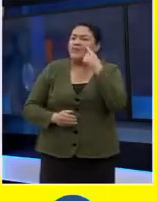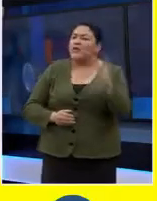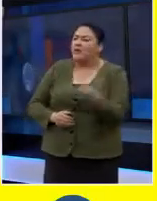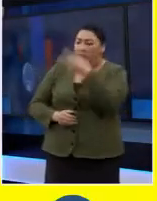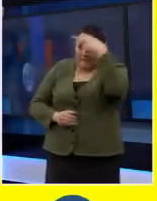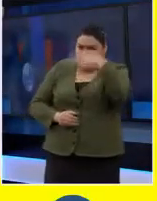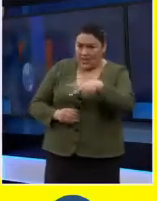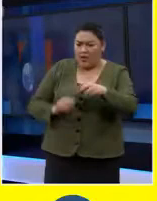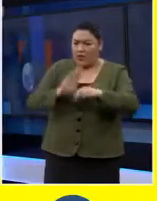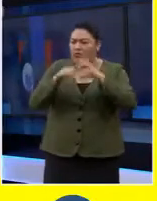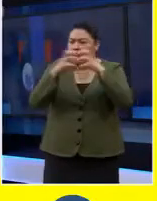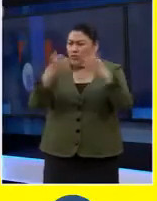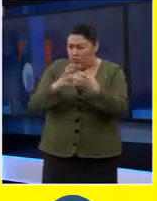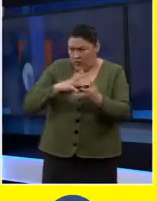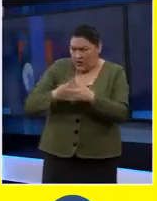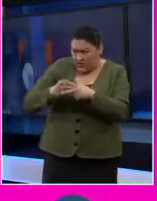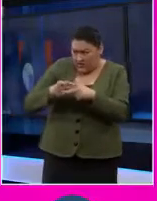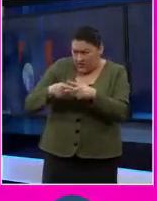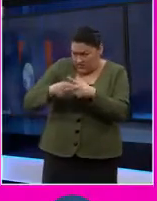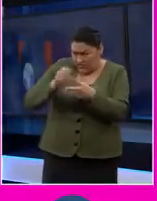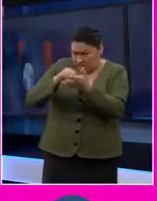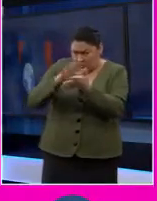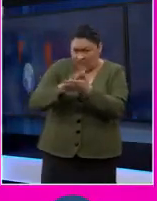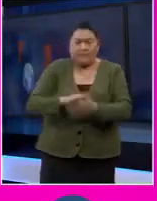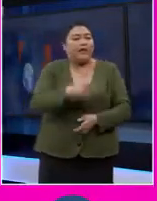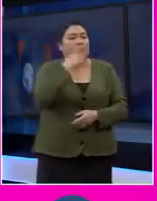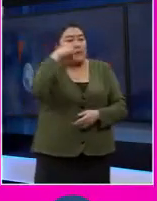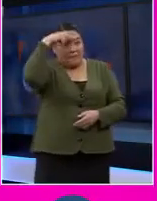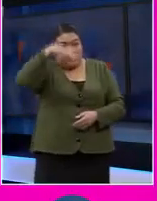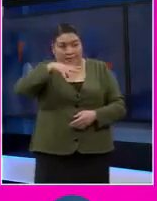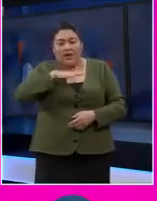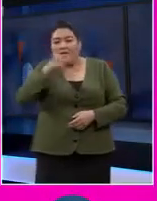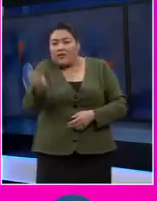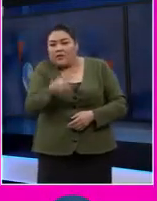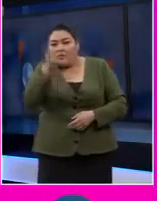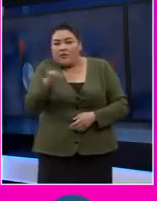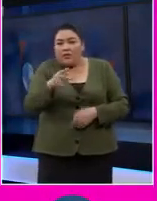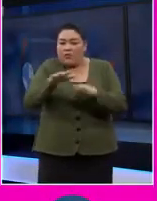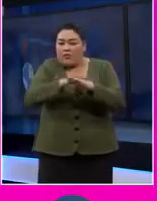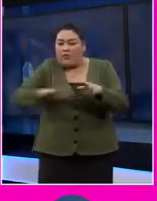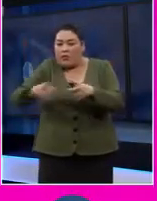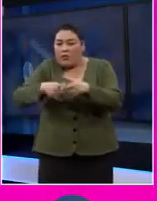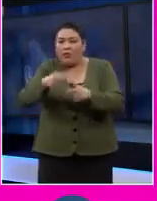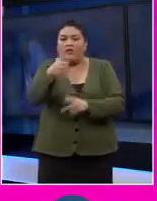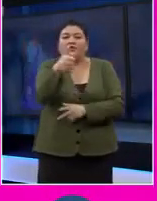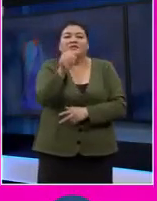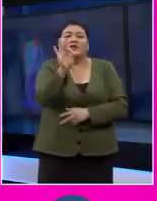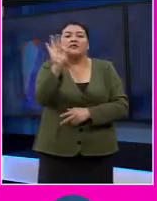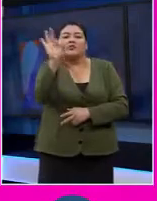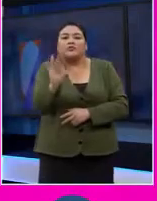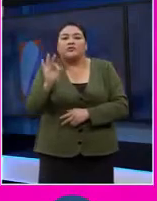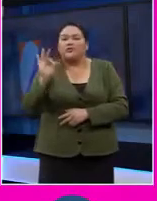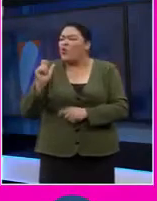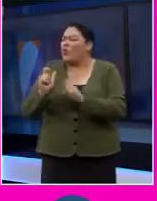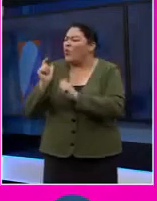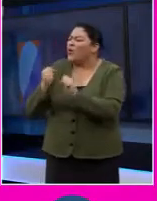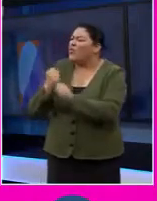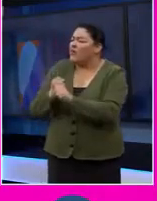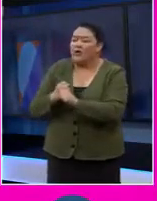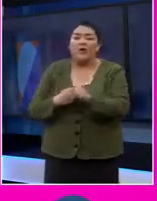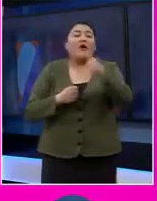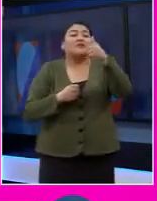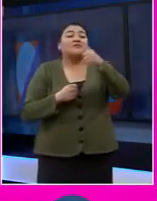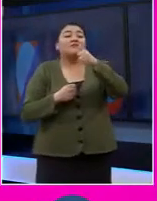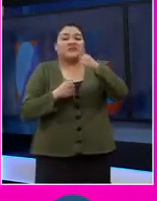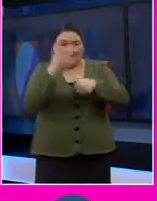México y en el mundo, digamos? Mira, en México el último censo recogió alrededor de 6% de la población, pero es un subregistro en el 2010. En 2010, 6%.